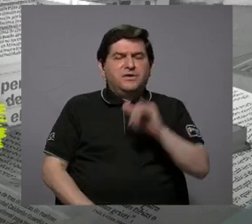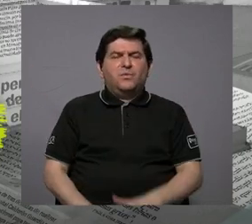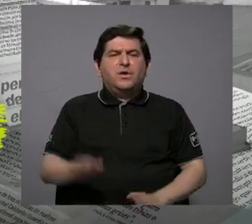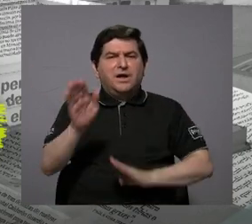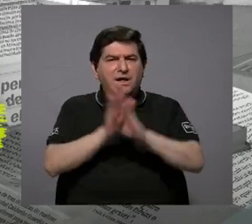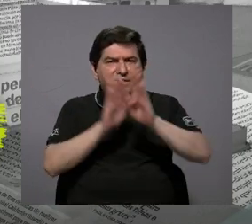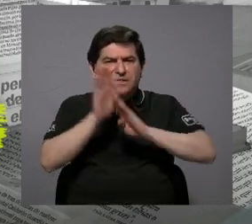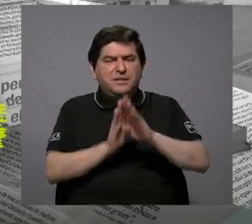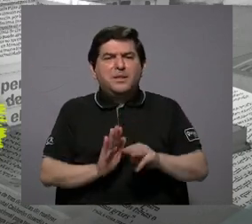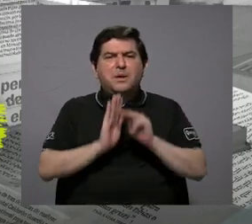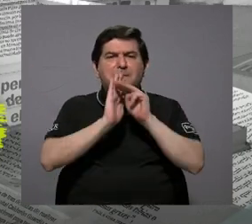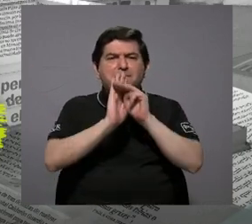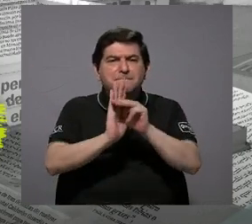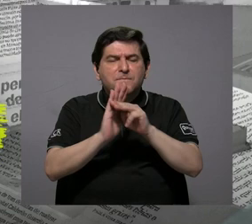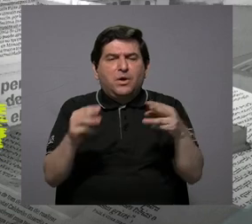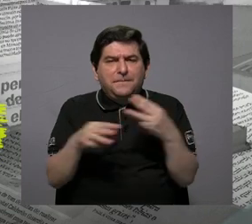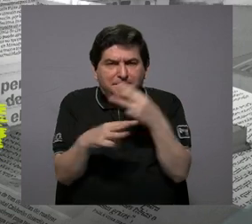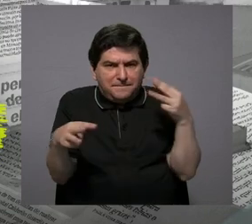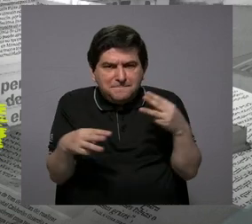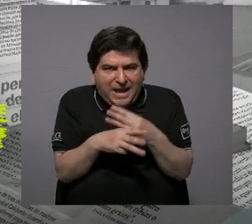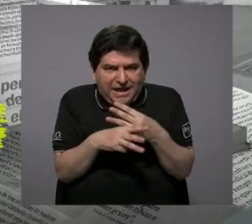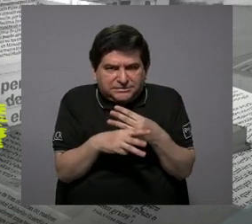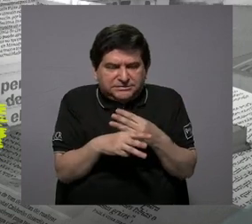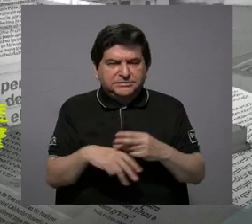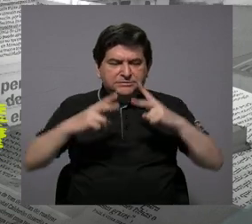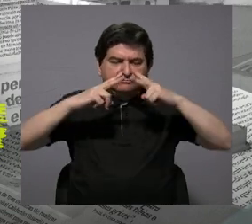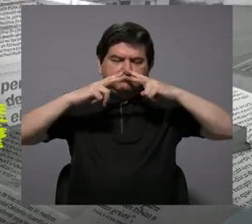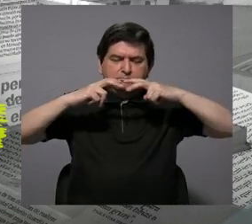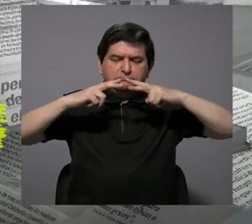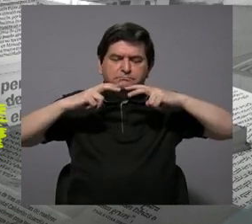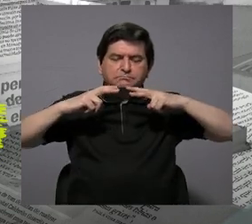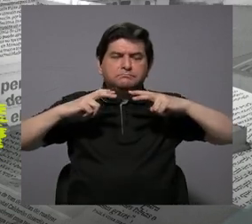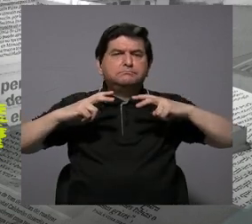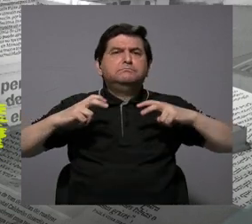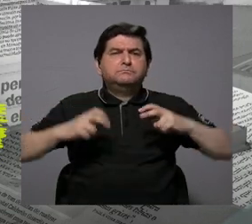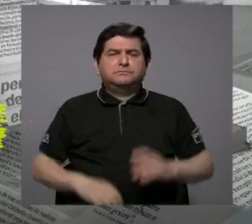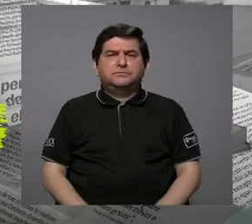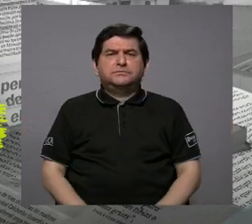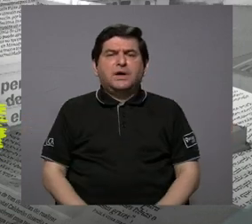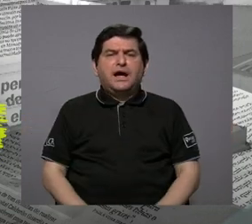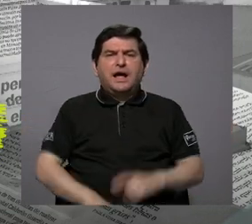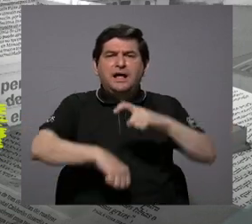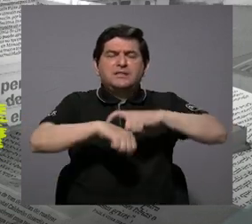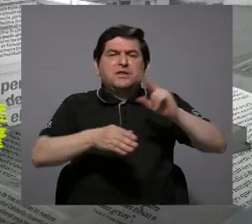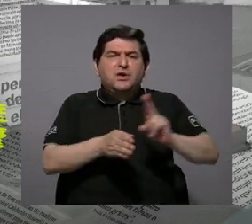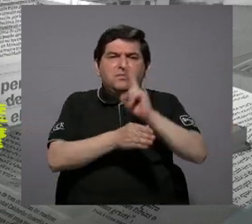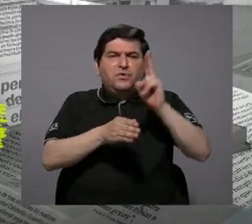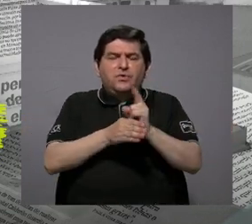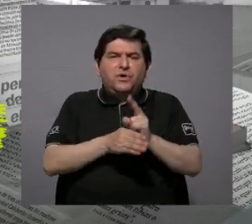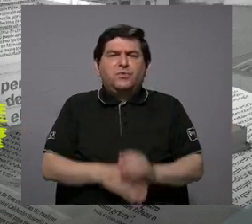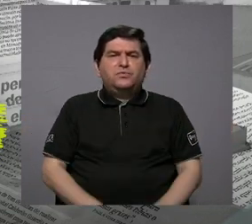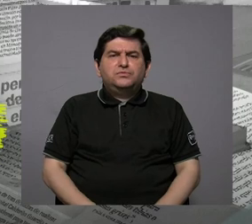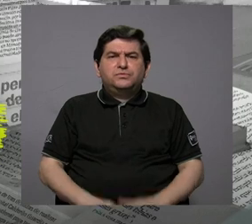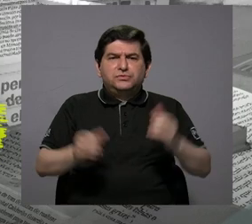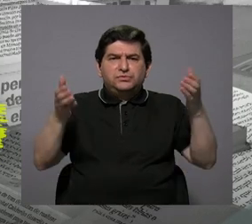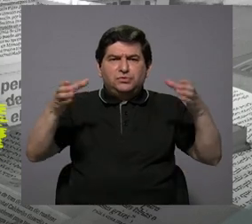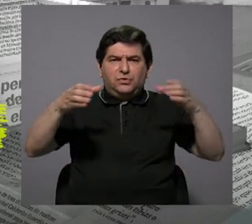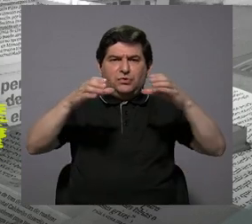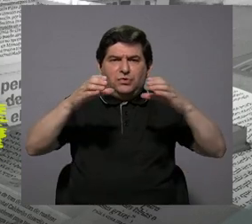desarrollando modelos matemáticos para ver cuál es la vida útil de las baterías en